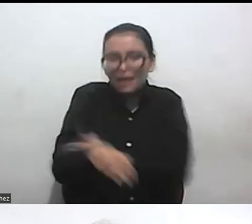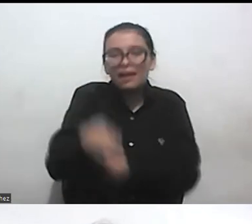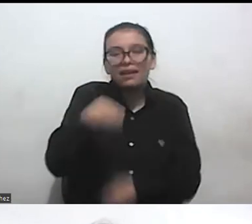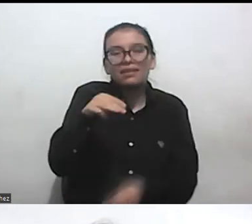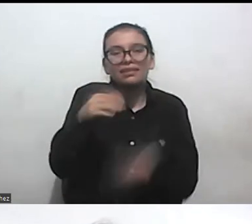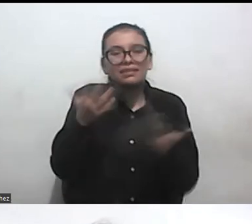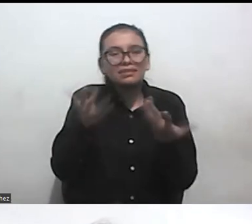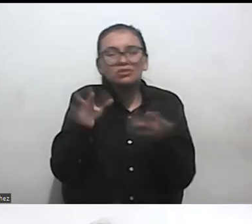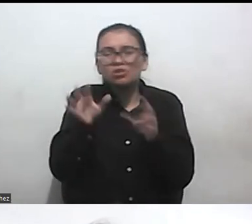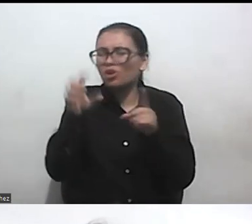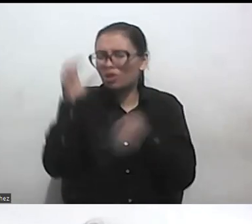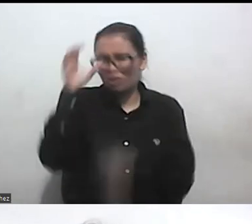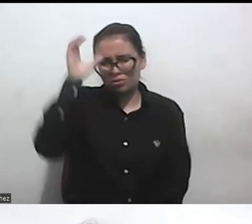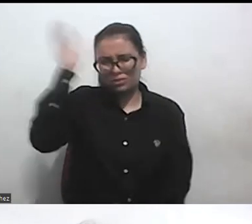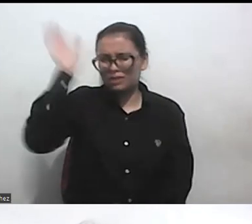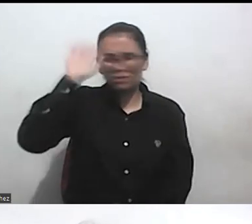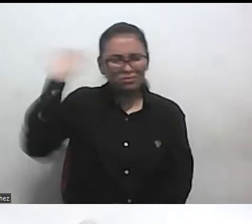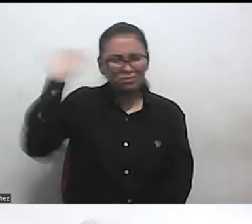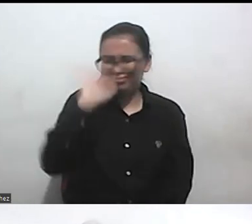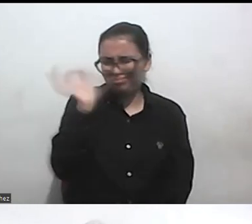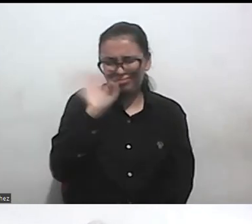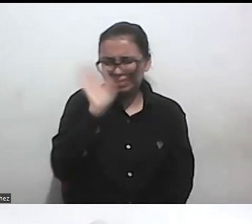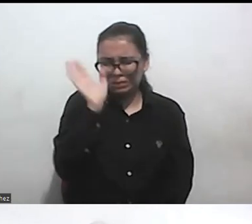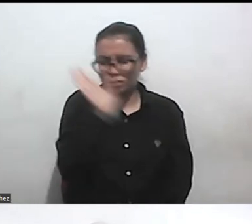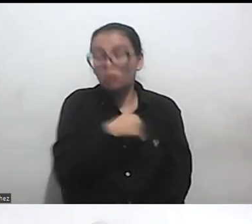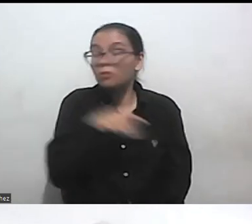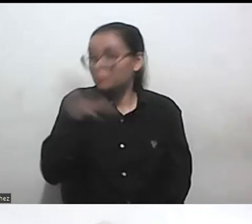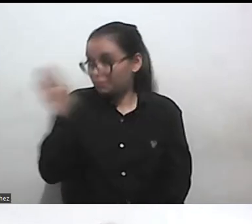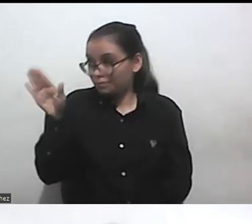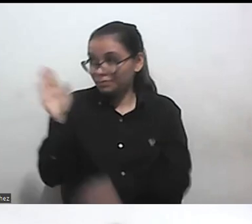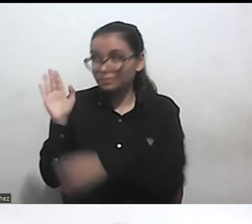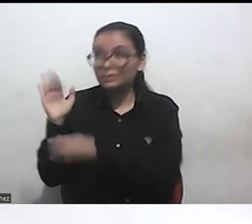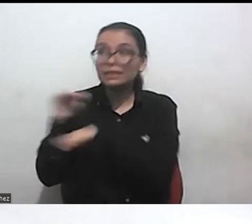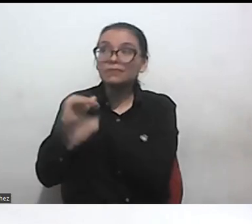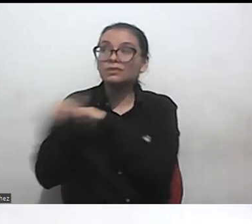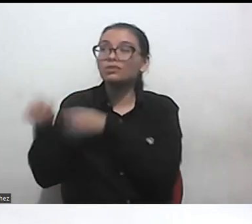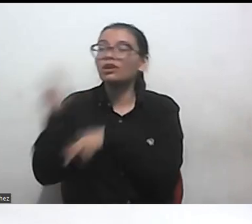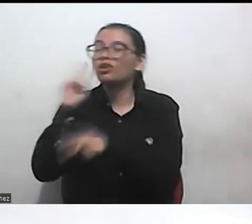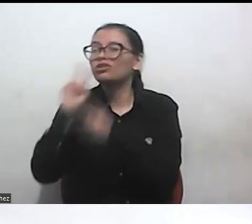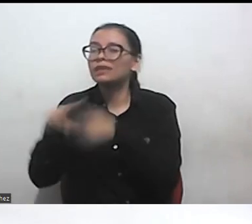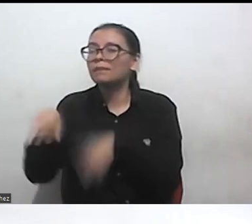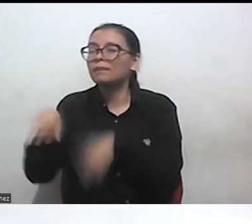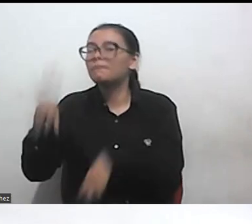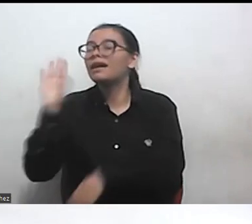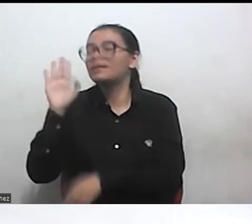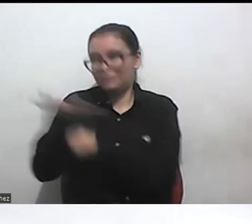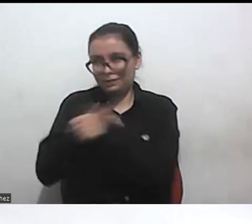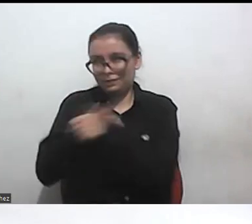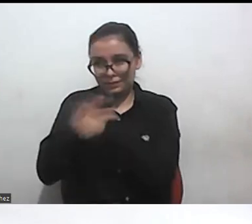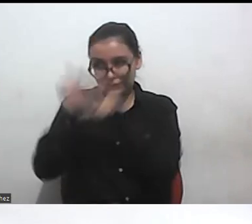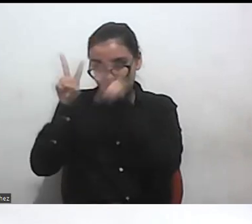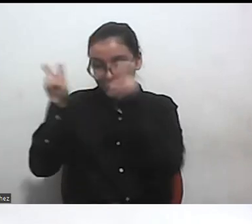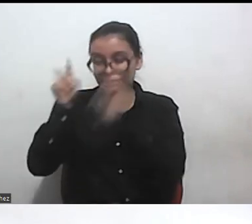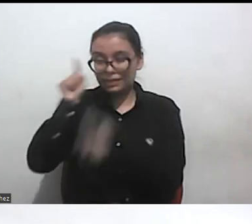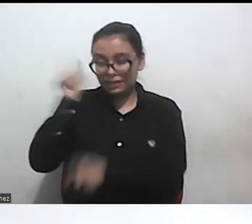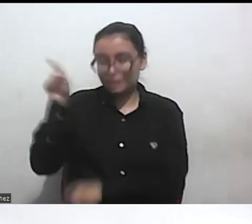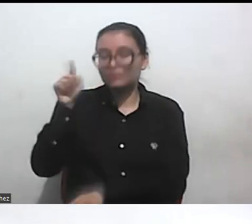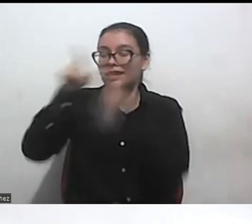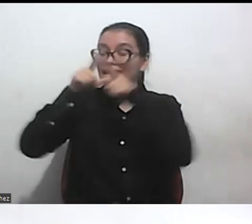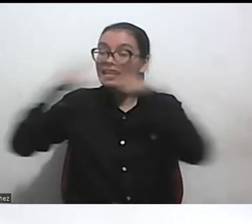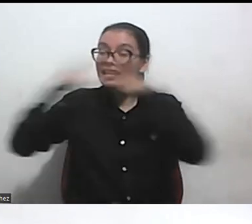revaluados en este momento y yo la invitaría a conocer un poquito más al respecto como de esa discusión más lingüística